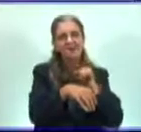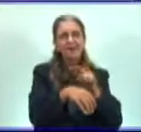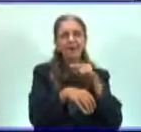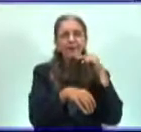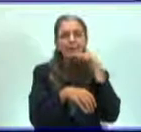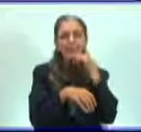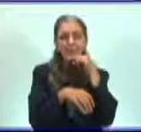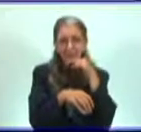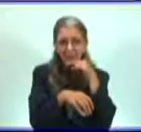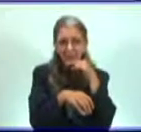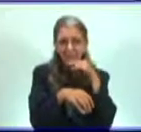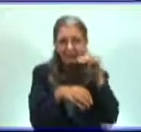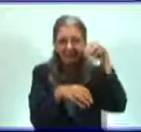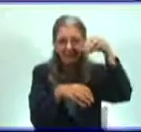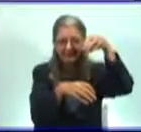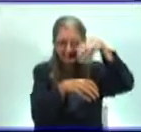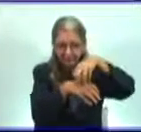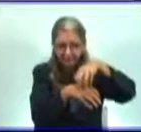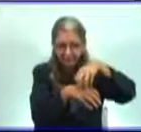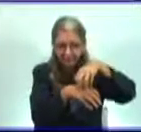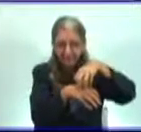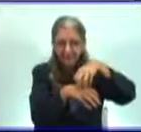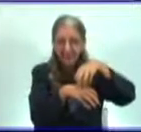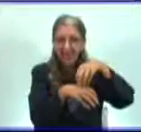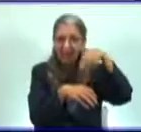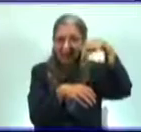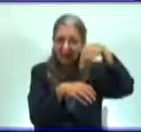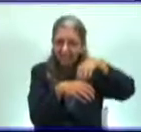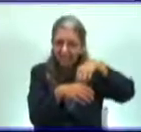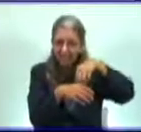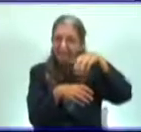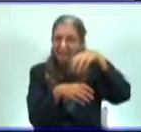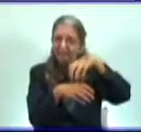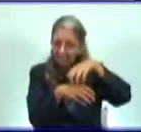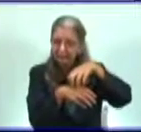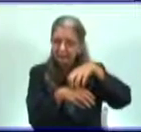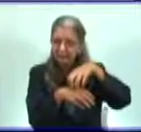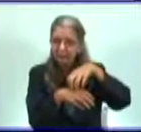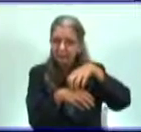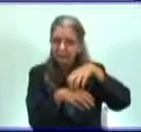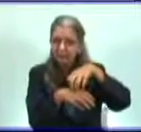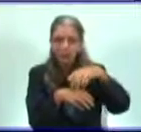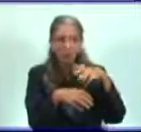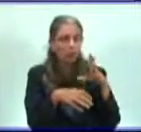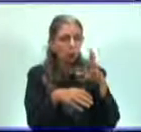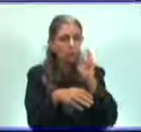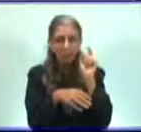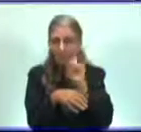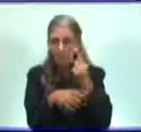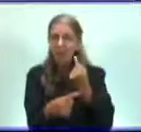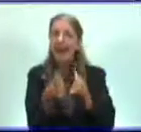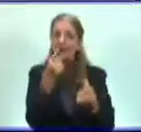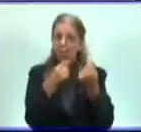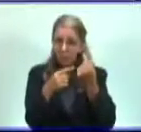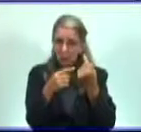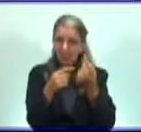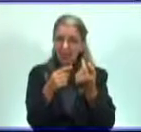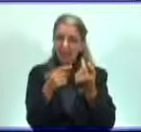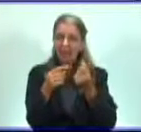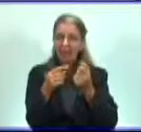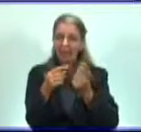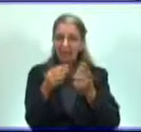pero el material genético depositado por algunas partículas virales, no son todas, se va a adherir